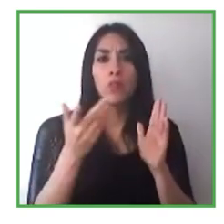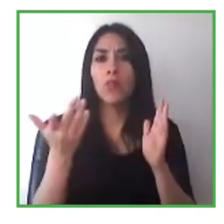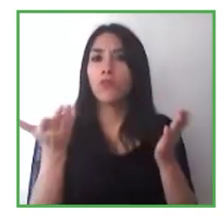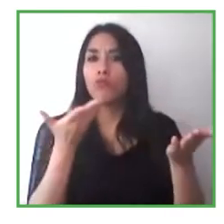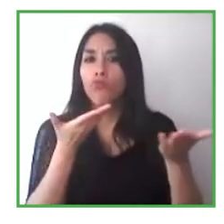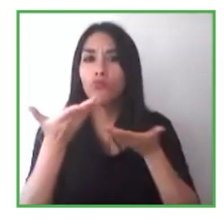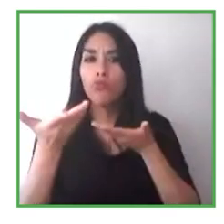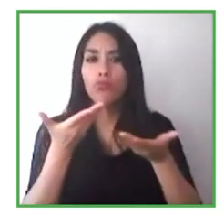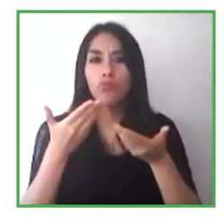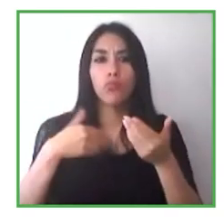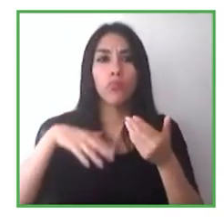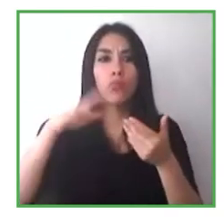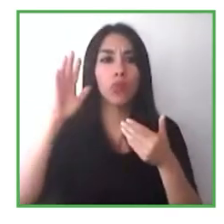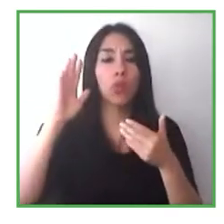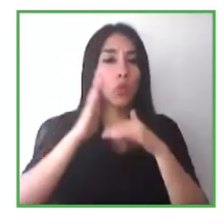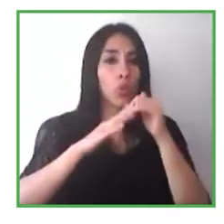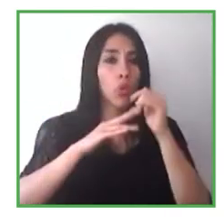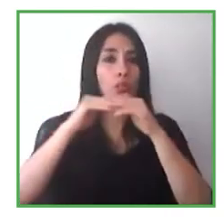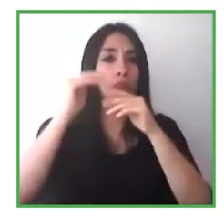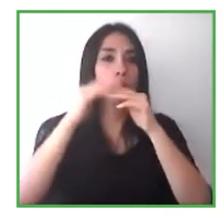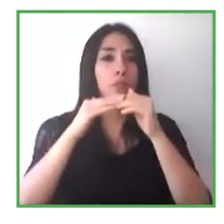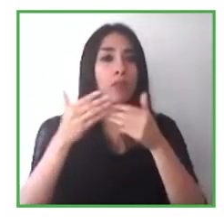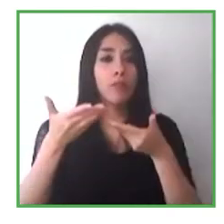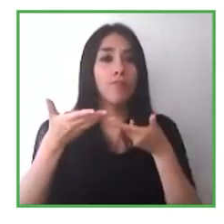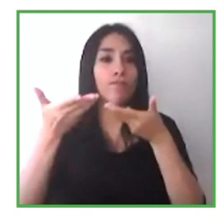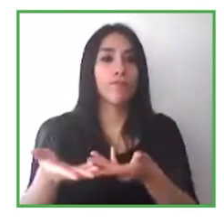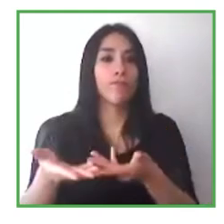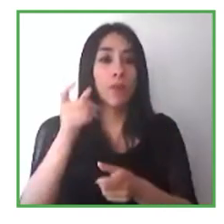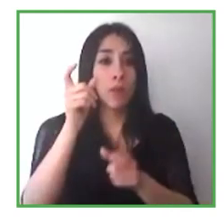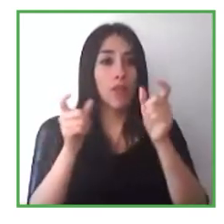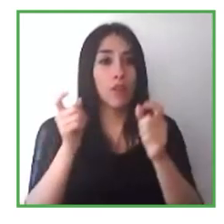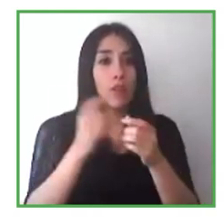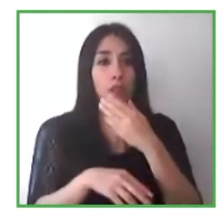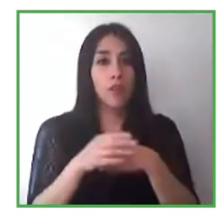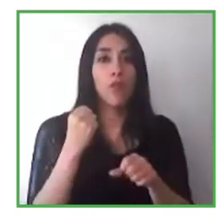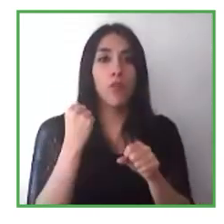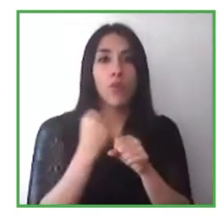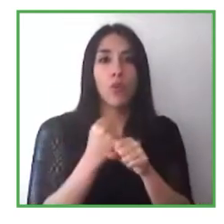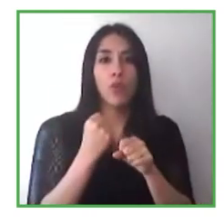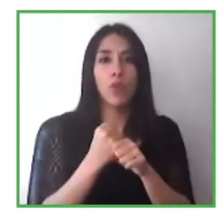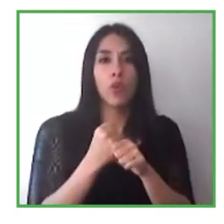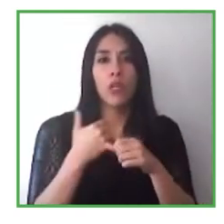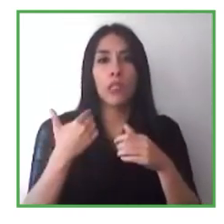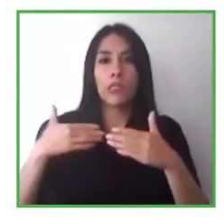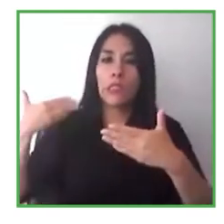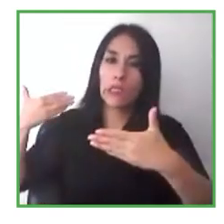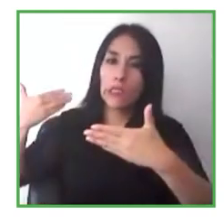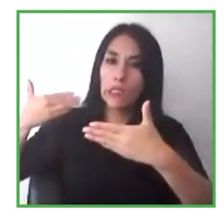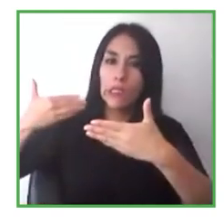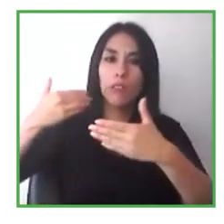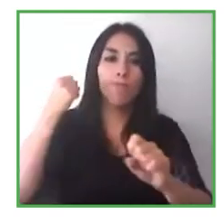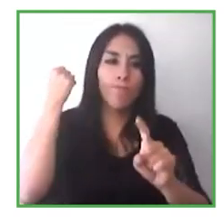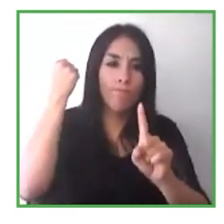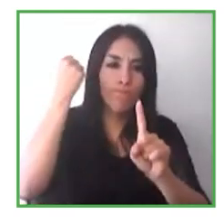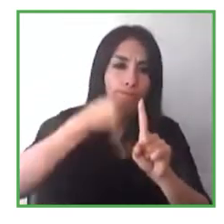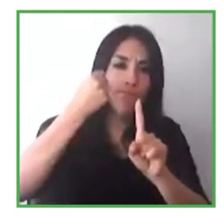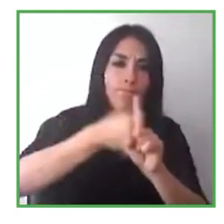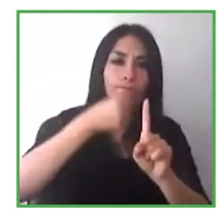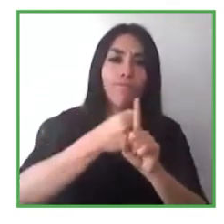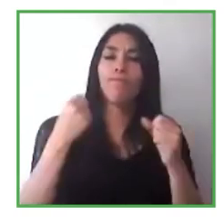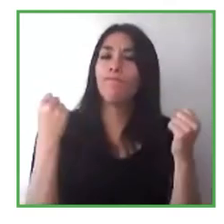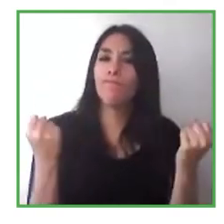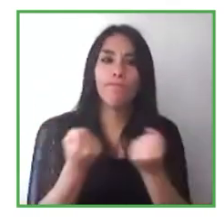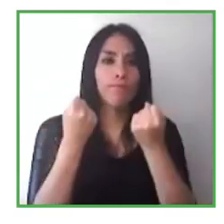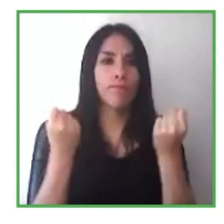Sabemos que las personas con discapacidad han estado trabajando por bastantes años y muchos desde su hogar, por bastantes años, y muchos quieren continuar